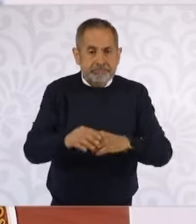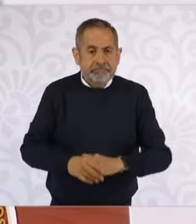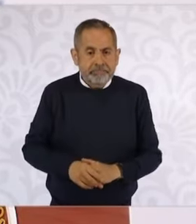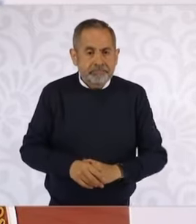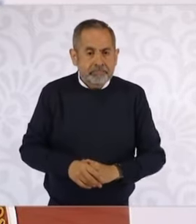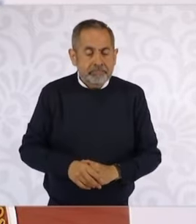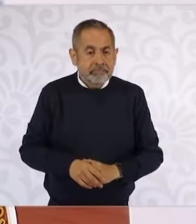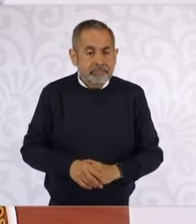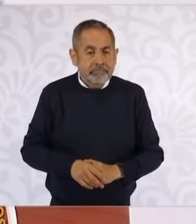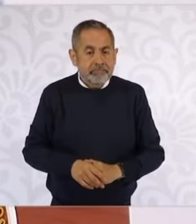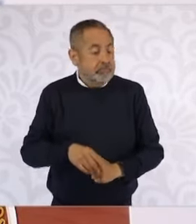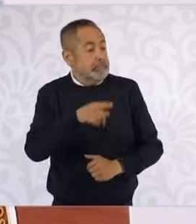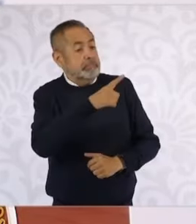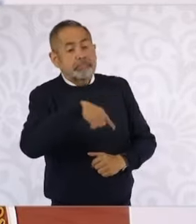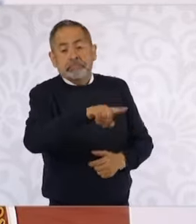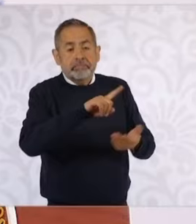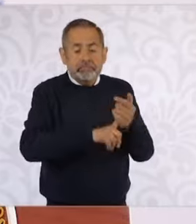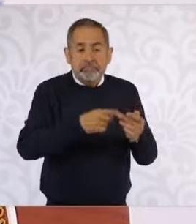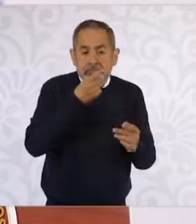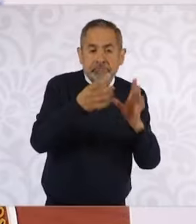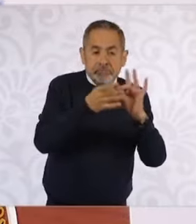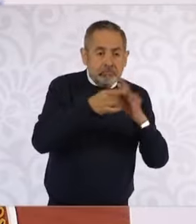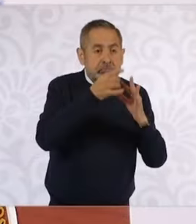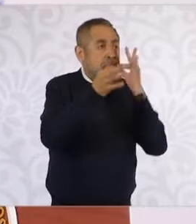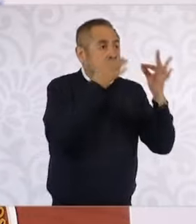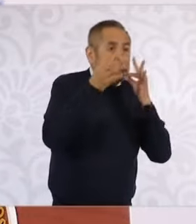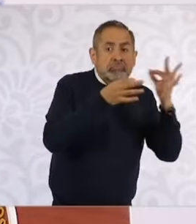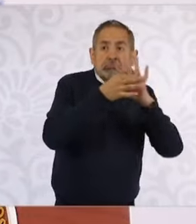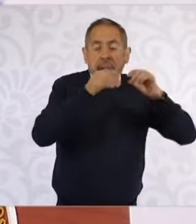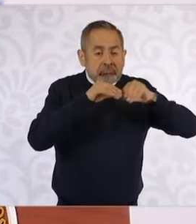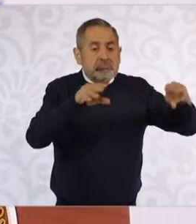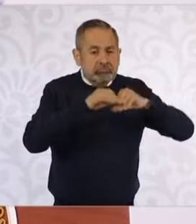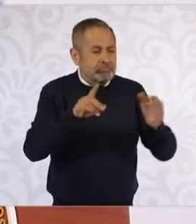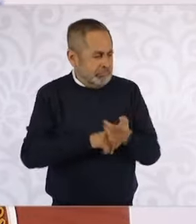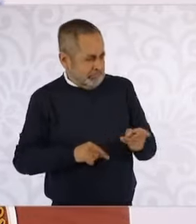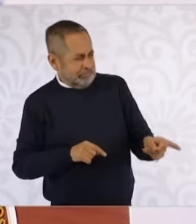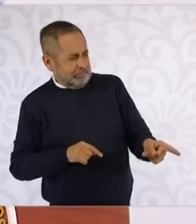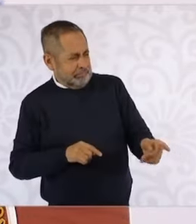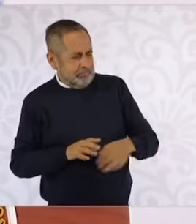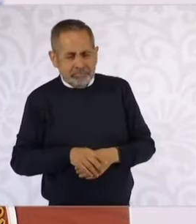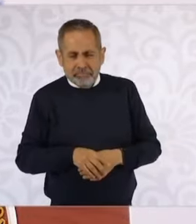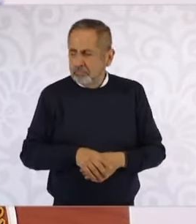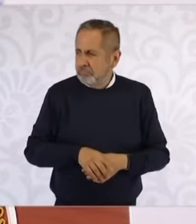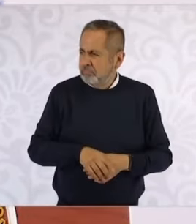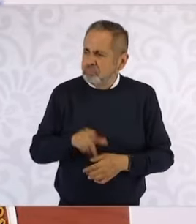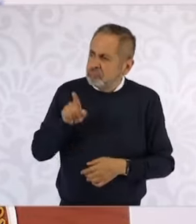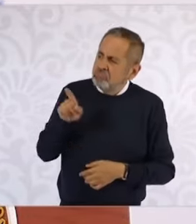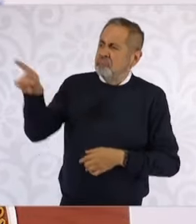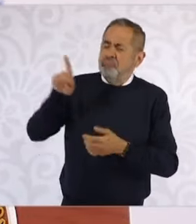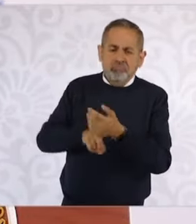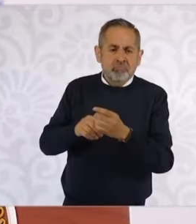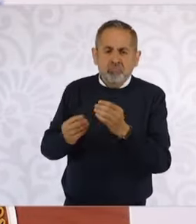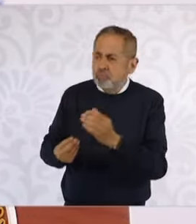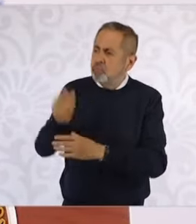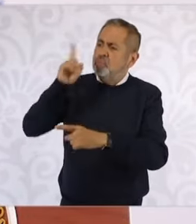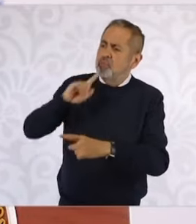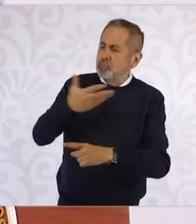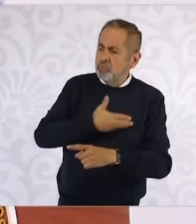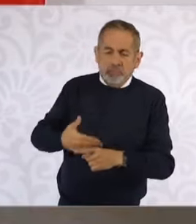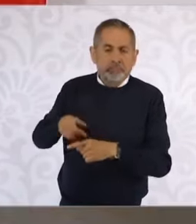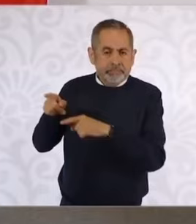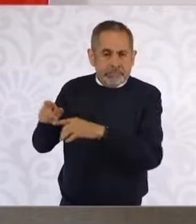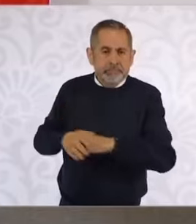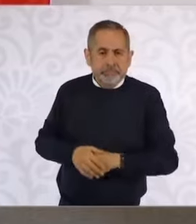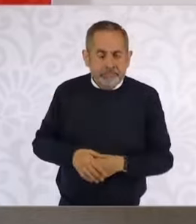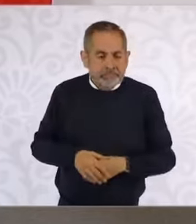esta interpretación que se hace como campaña de la nueva presidenta o de que repite la presidenta de la